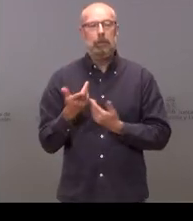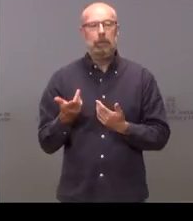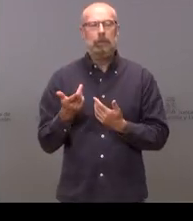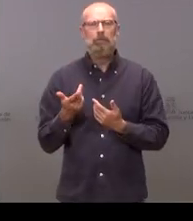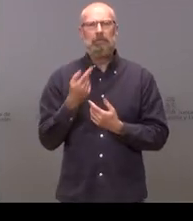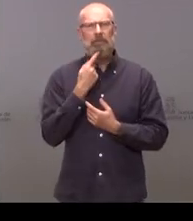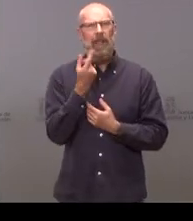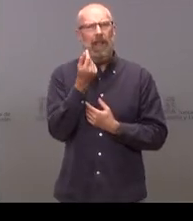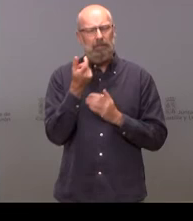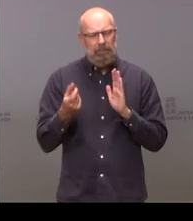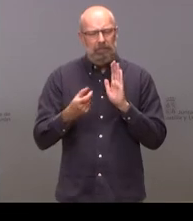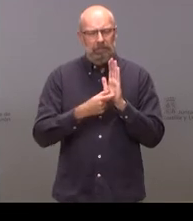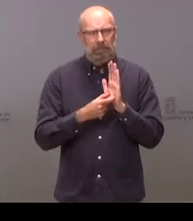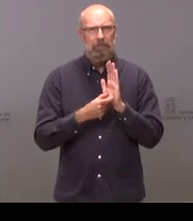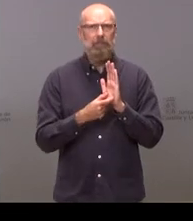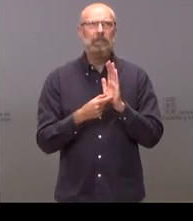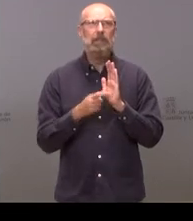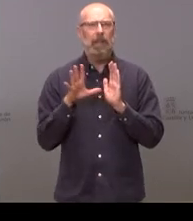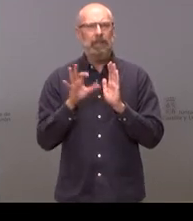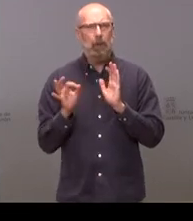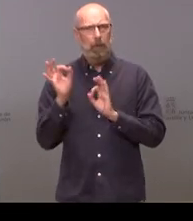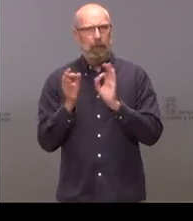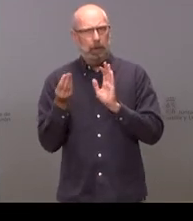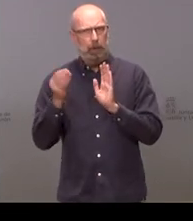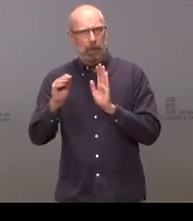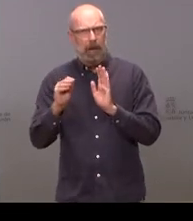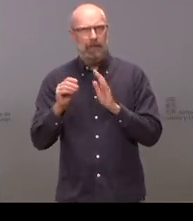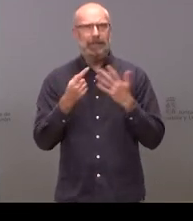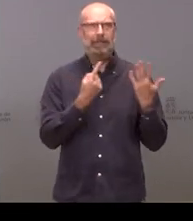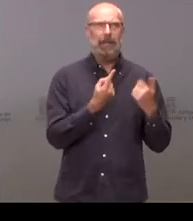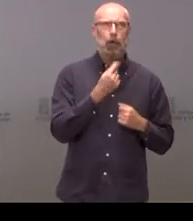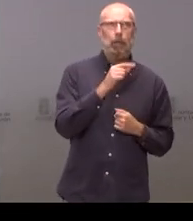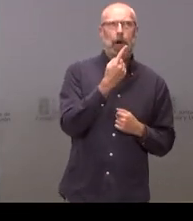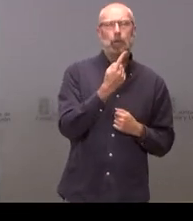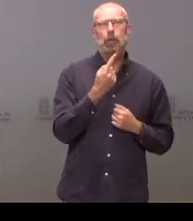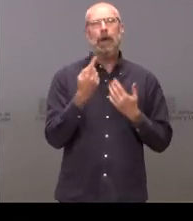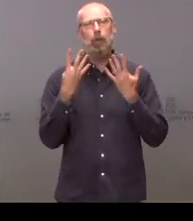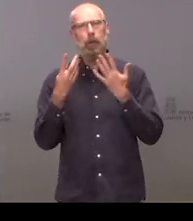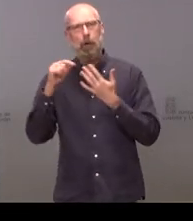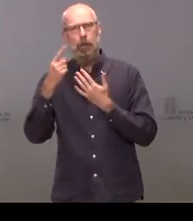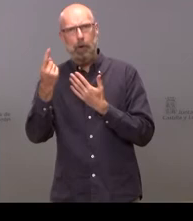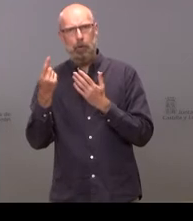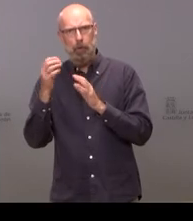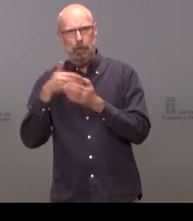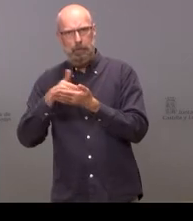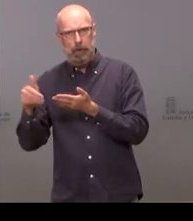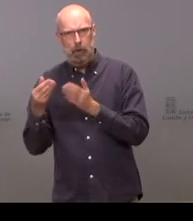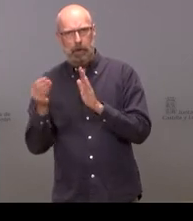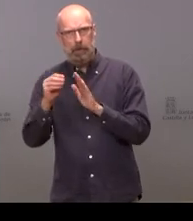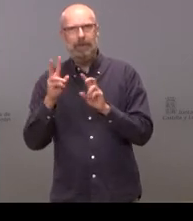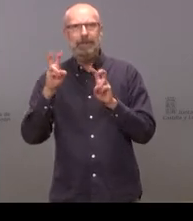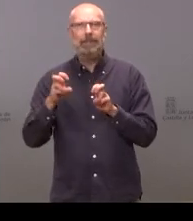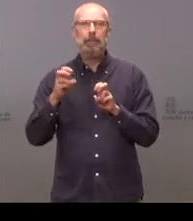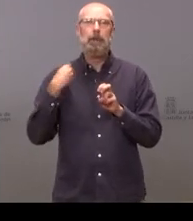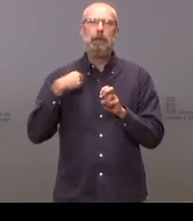partida que se incrementa en un 50% de 6,1 a 9,1 millones para incrementar la bonificación del